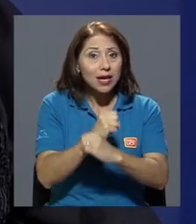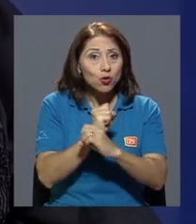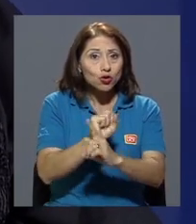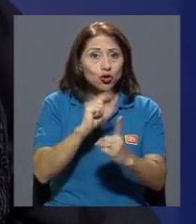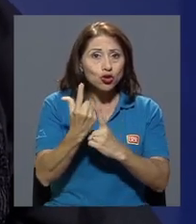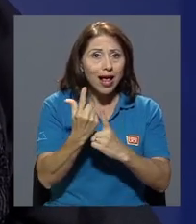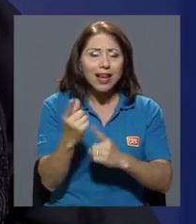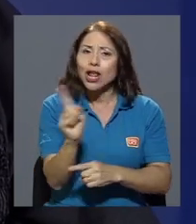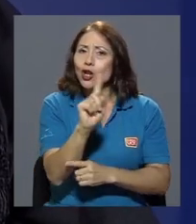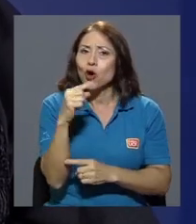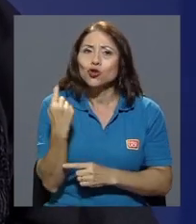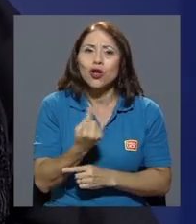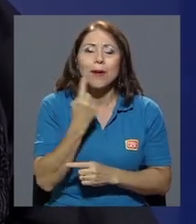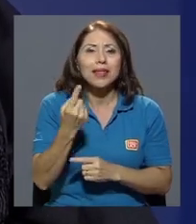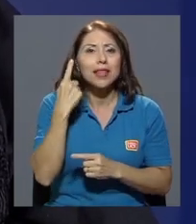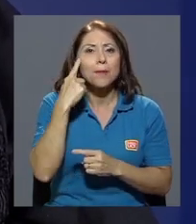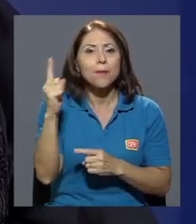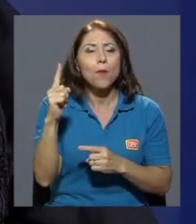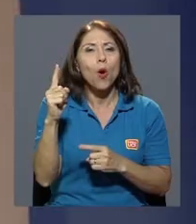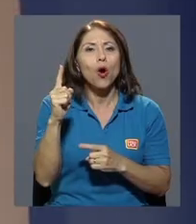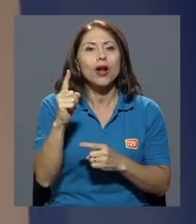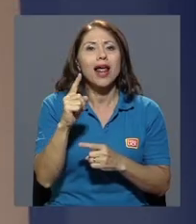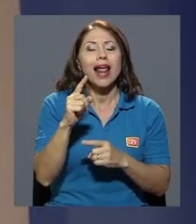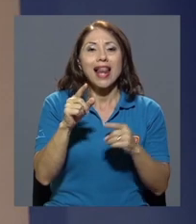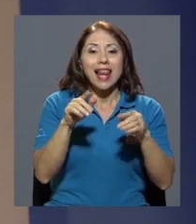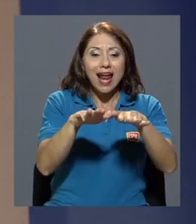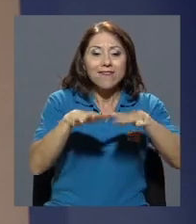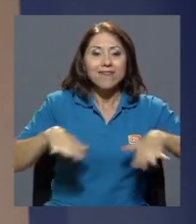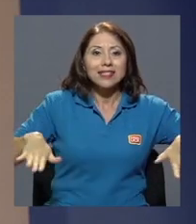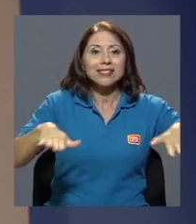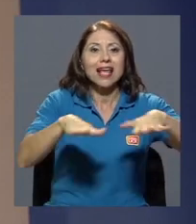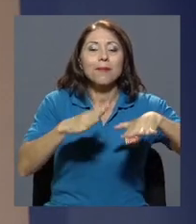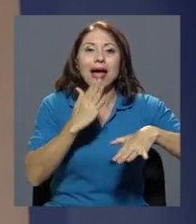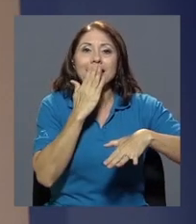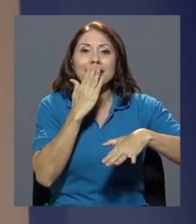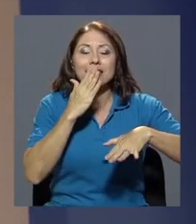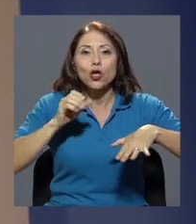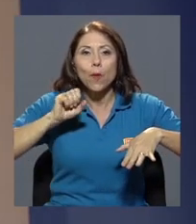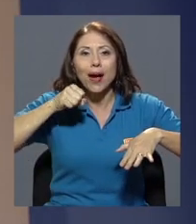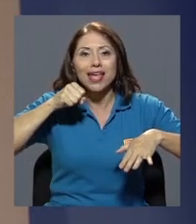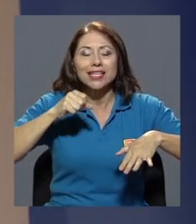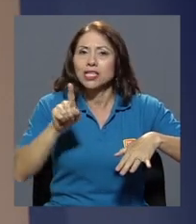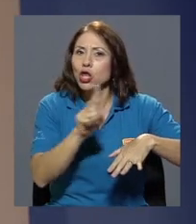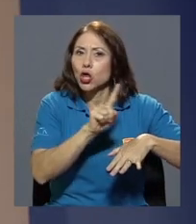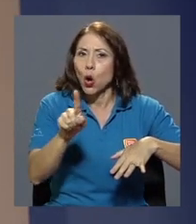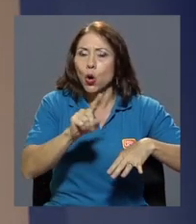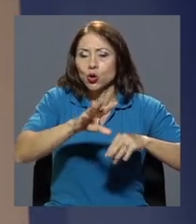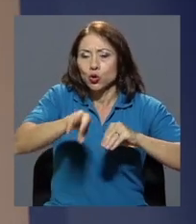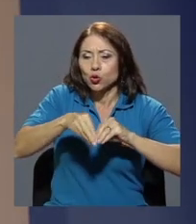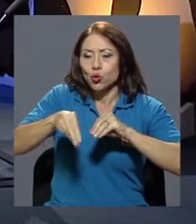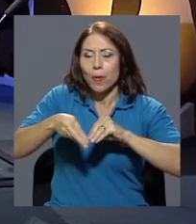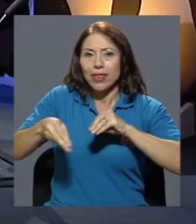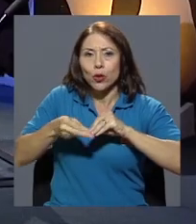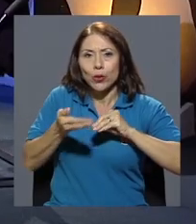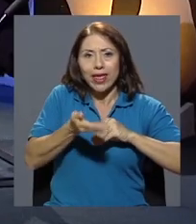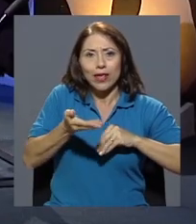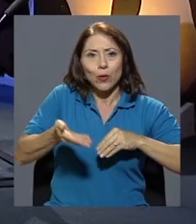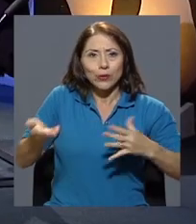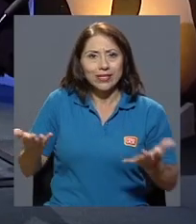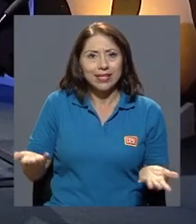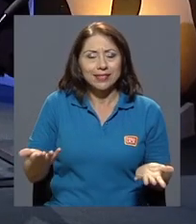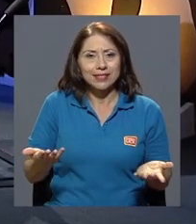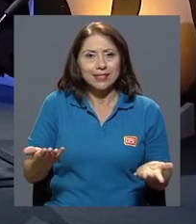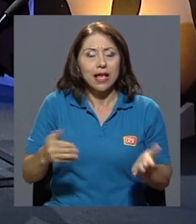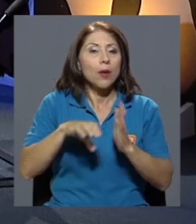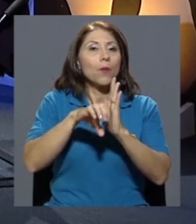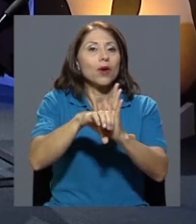no solo por lo de la Reserva Indio Maíz, no solo por una serie... Es una sumatoria de cosas. Es sumatoria de cosas. Y,